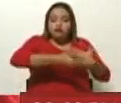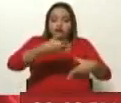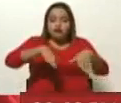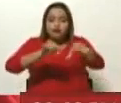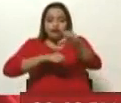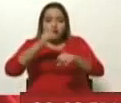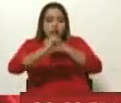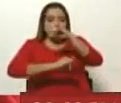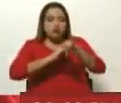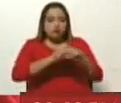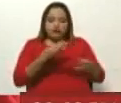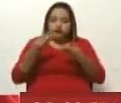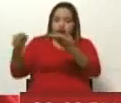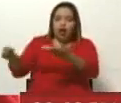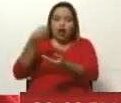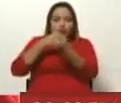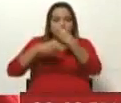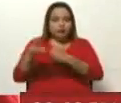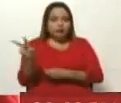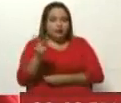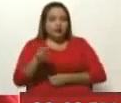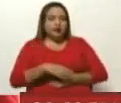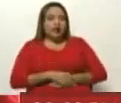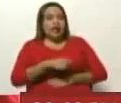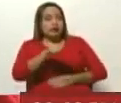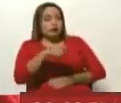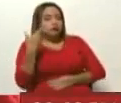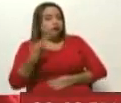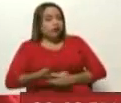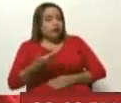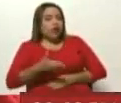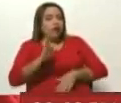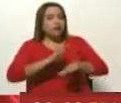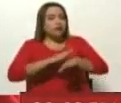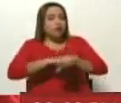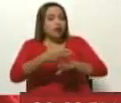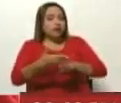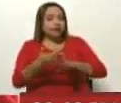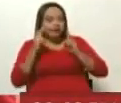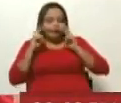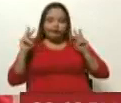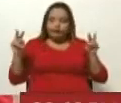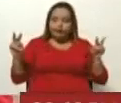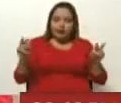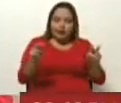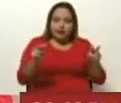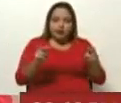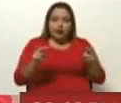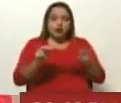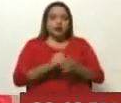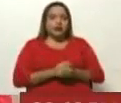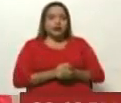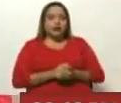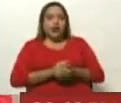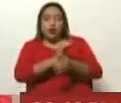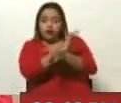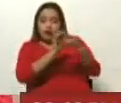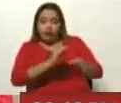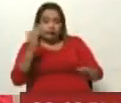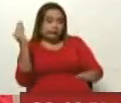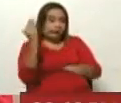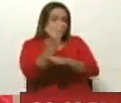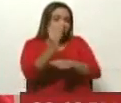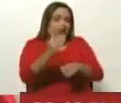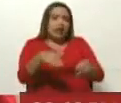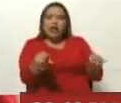para abastecerse. Esto es fundamental, porque todo lo que nosotros vemos en manera de medidas coercitivas